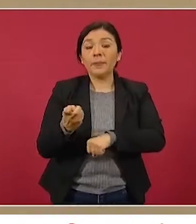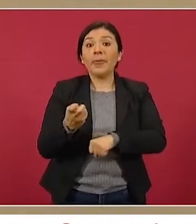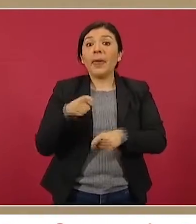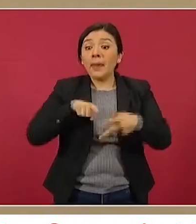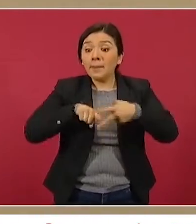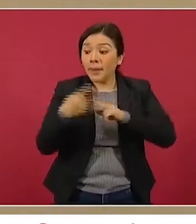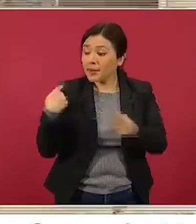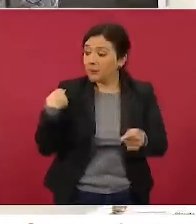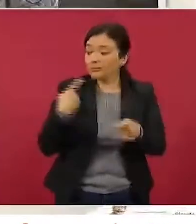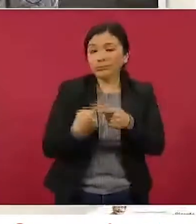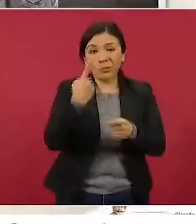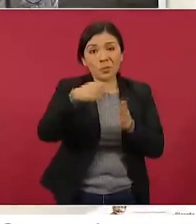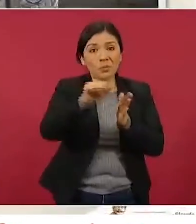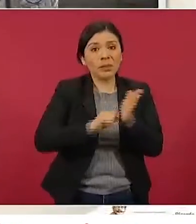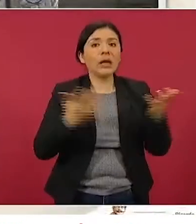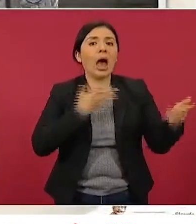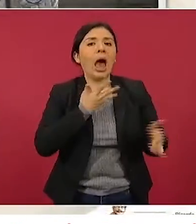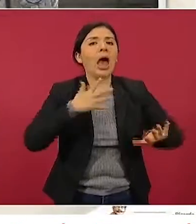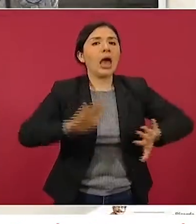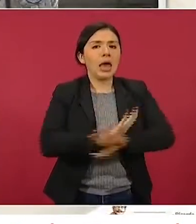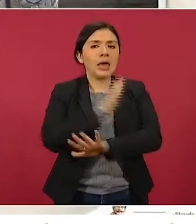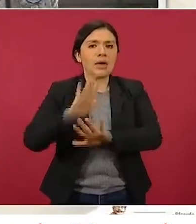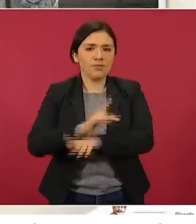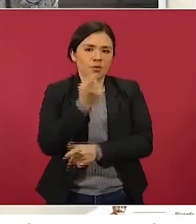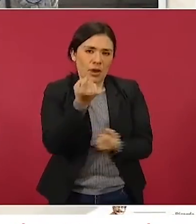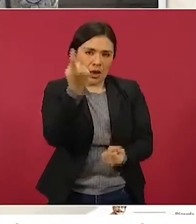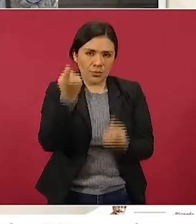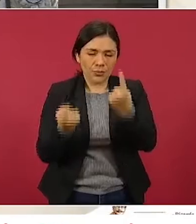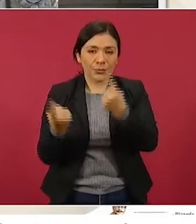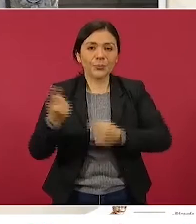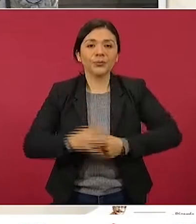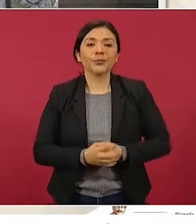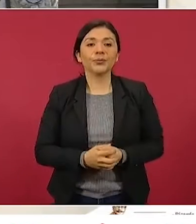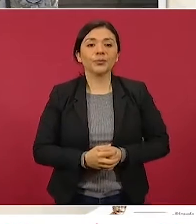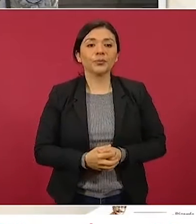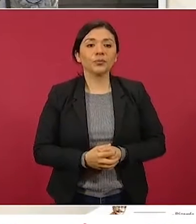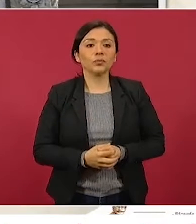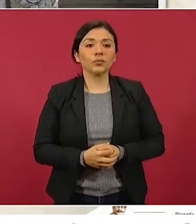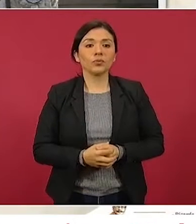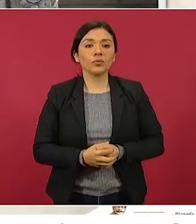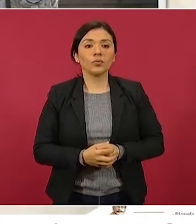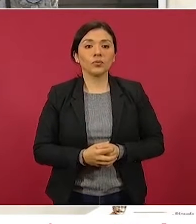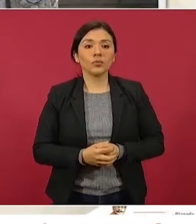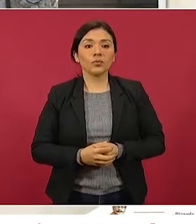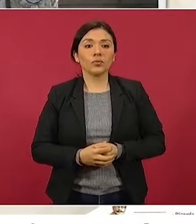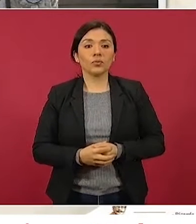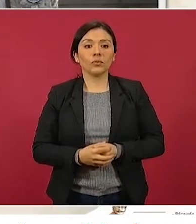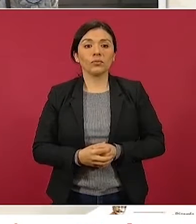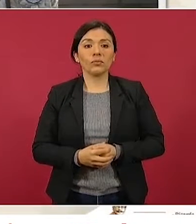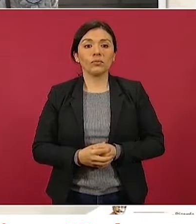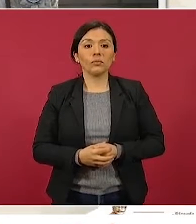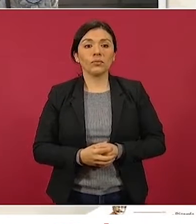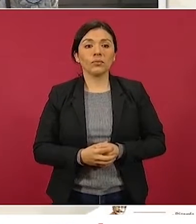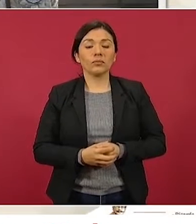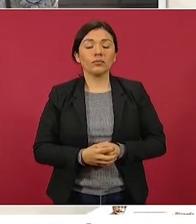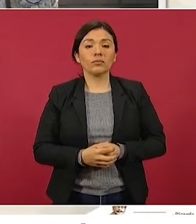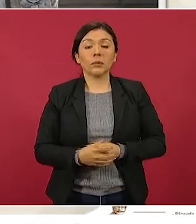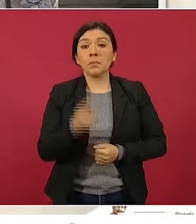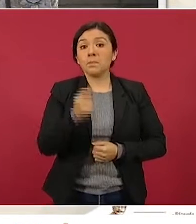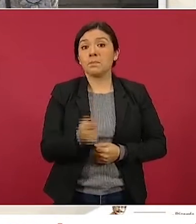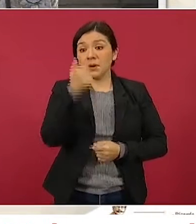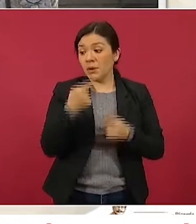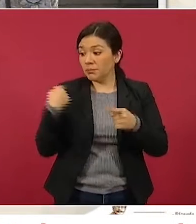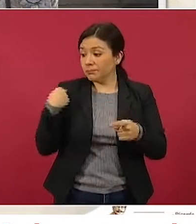hubo movimientos. Adelante. Bueno, reclutamiento. Los primeros tres años